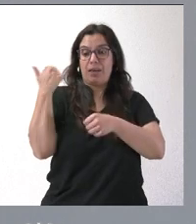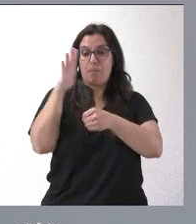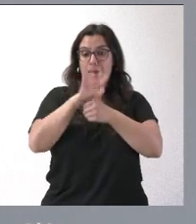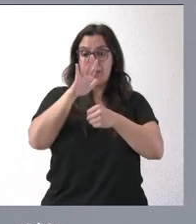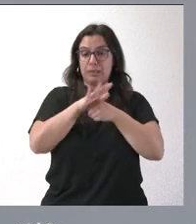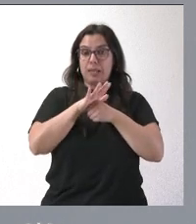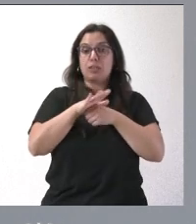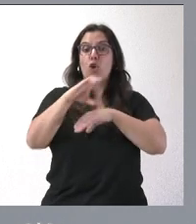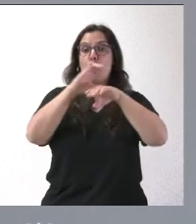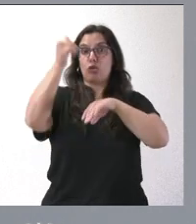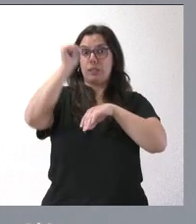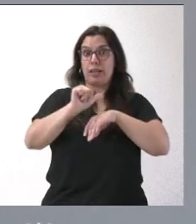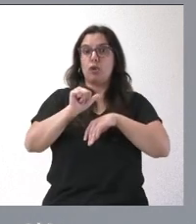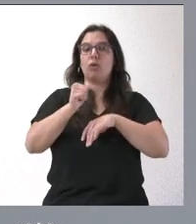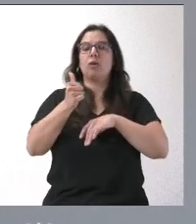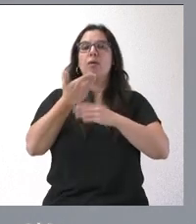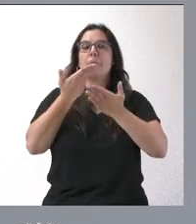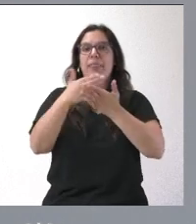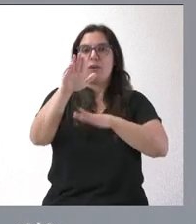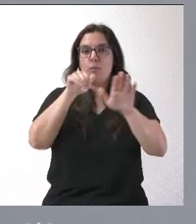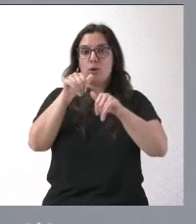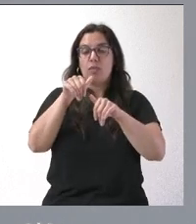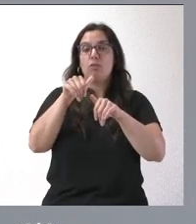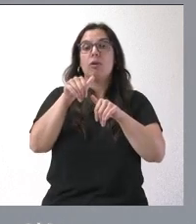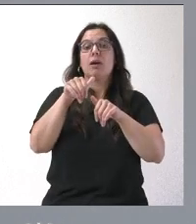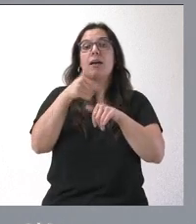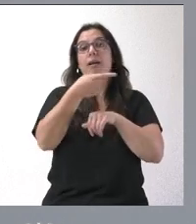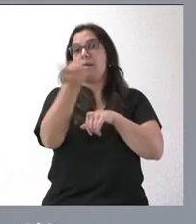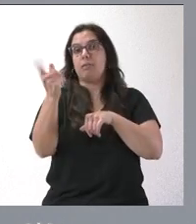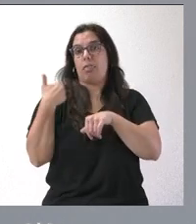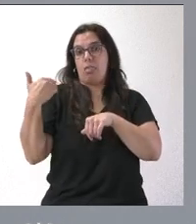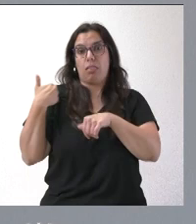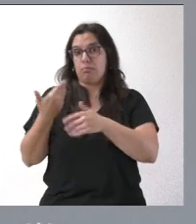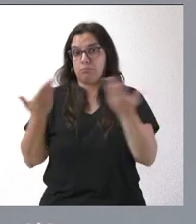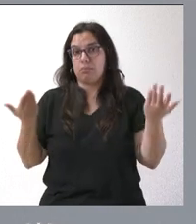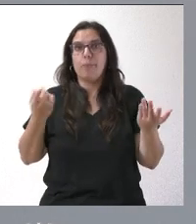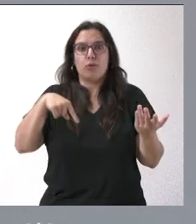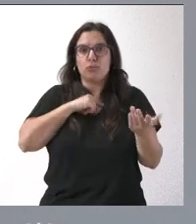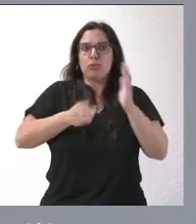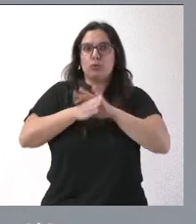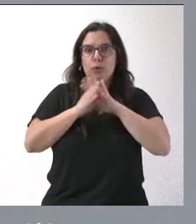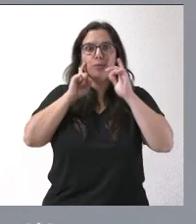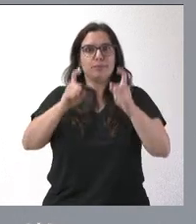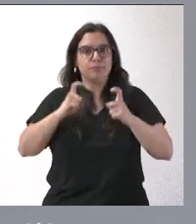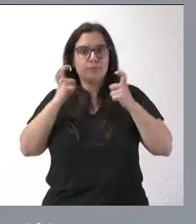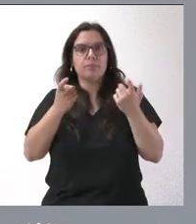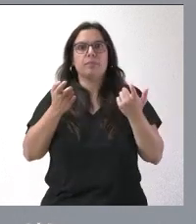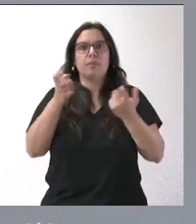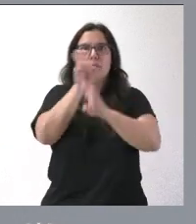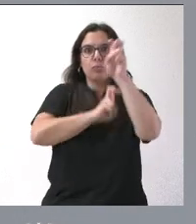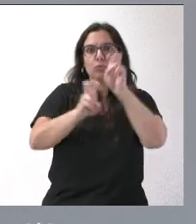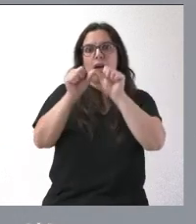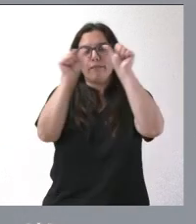parte del consejero. Los convocados decidieron no asistir, pero nosotros no renunciamos a intentar buscar